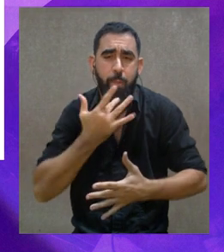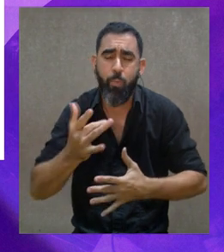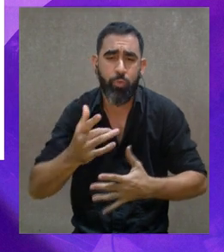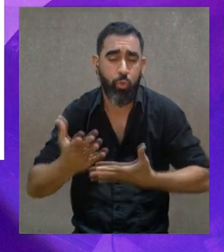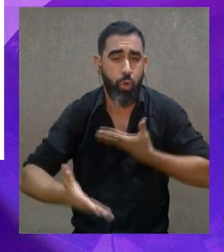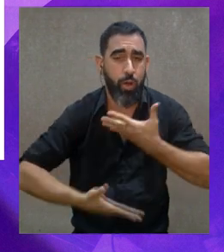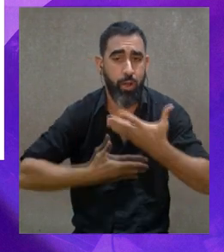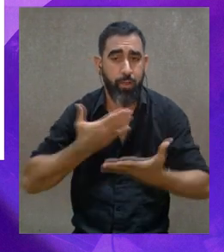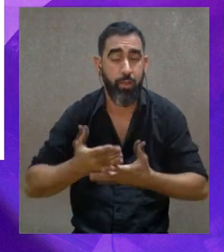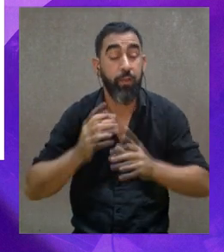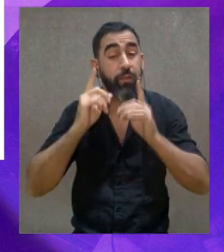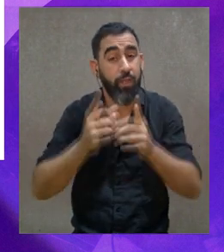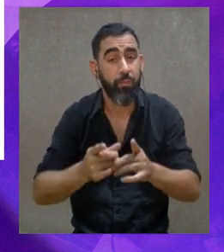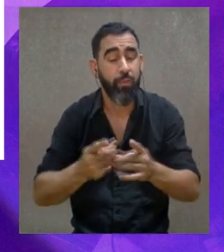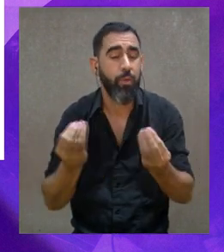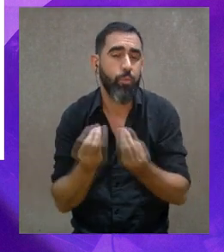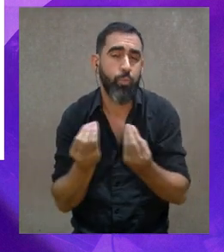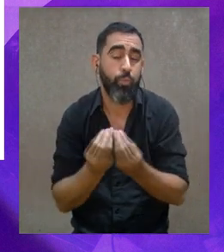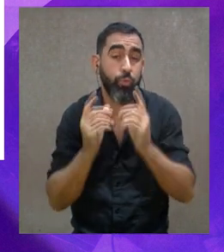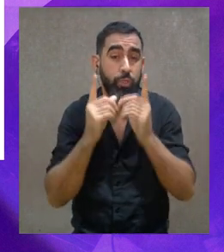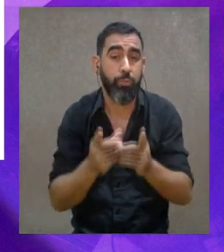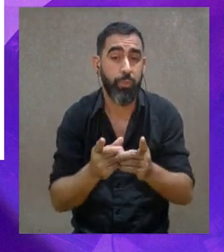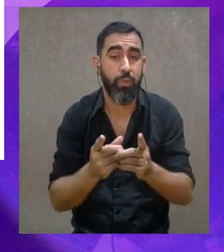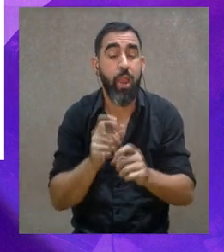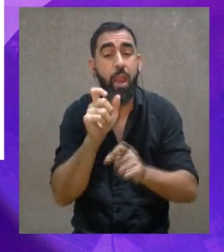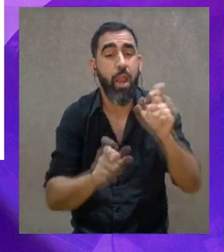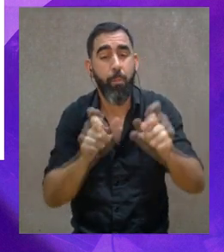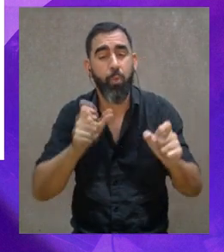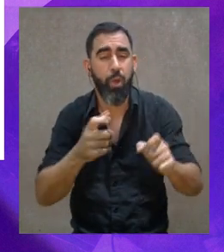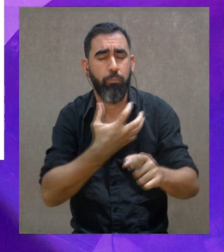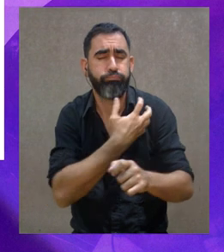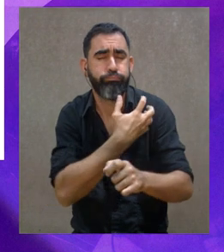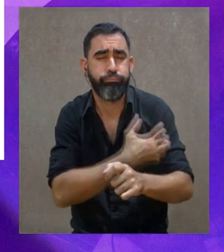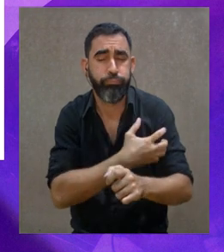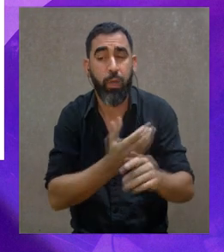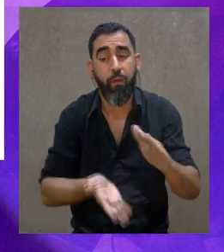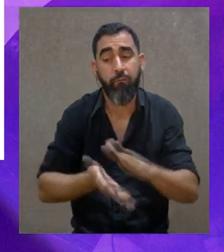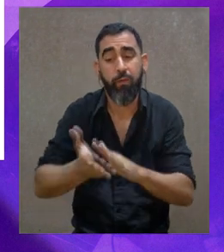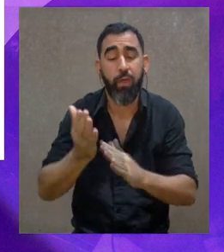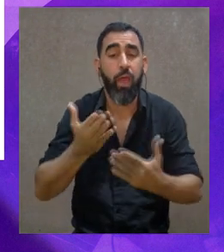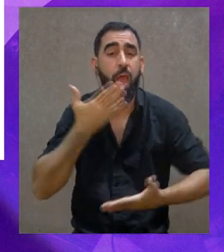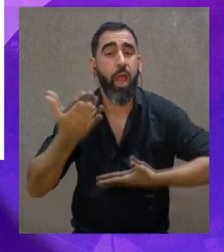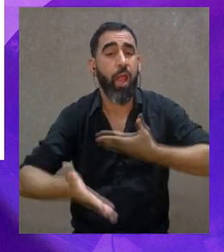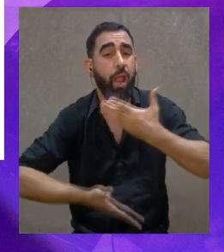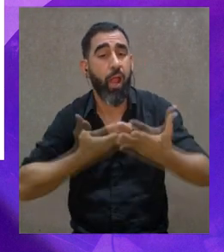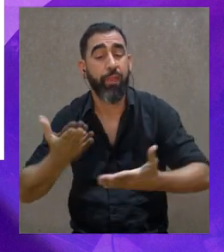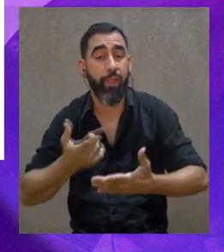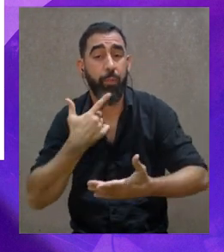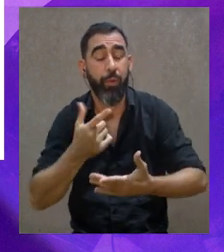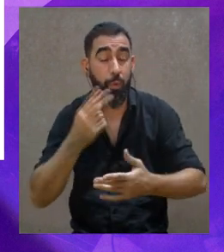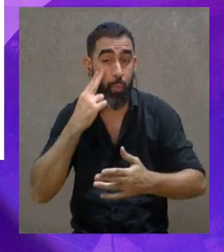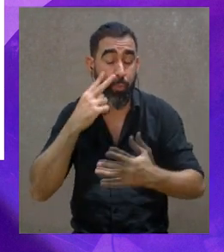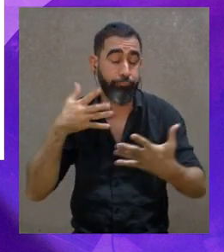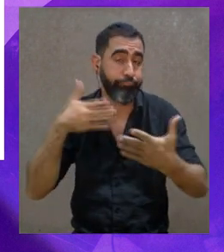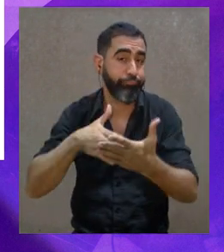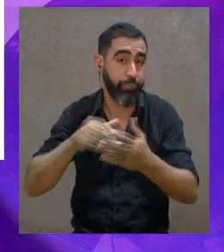hacer y fue un concierto realmente divino. También nos pasó mucho con las poblaciones vulnerables, el ir a cantar,